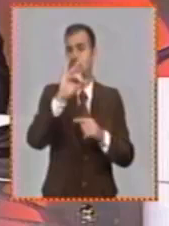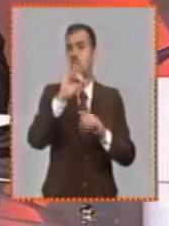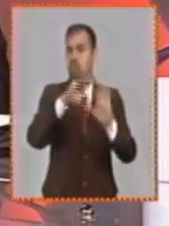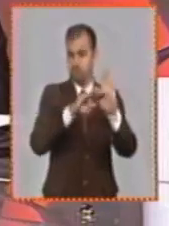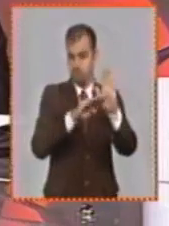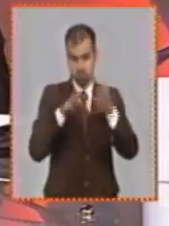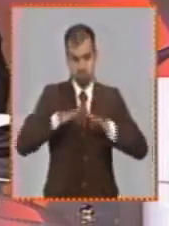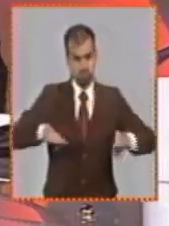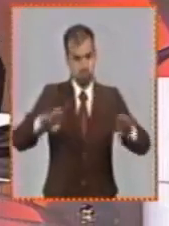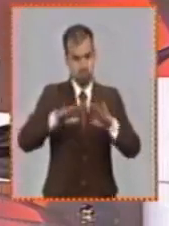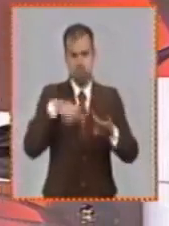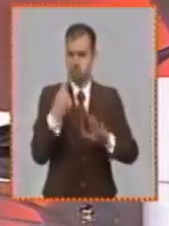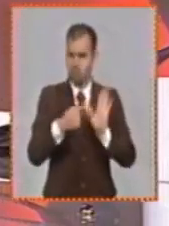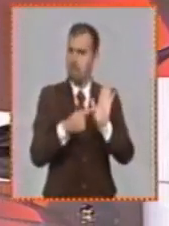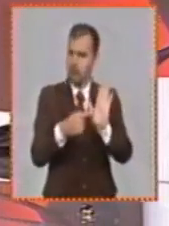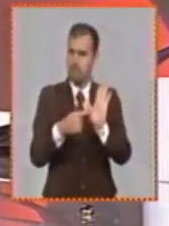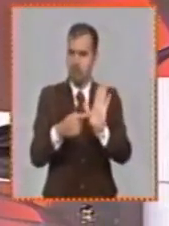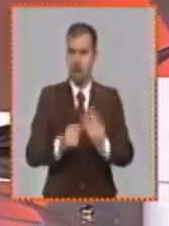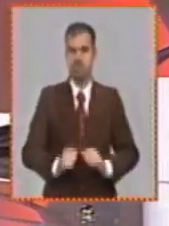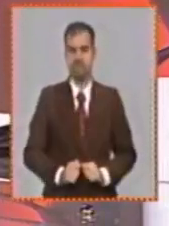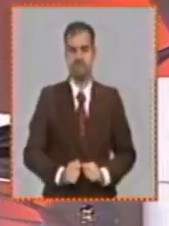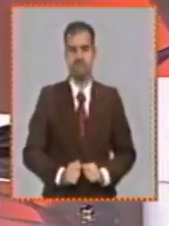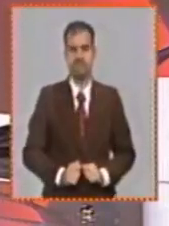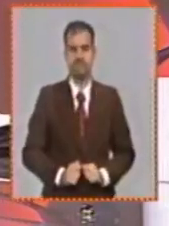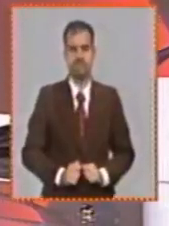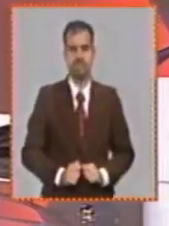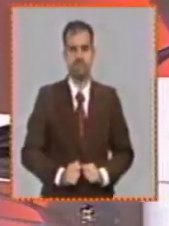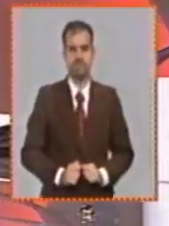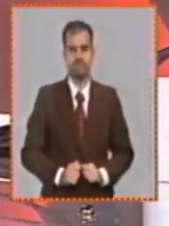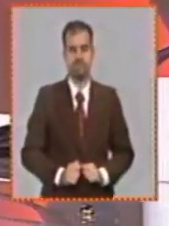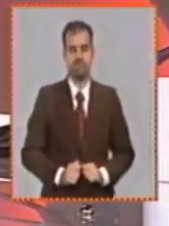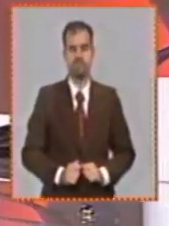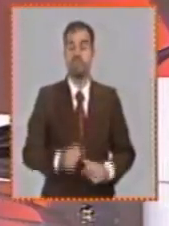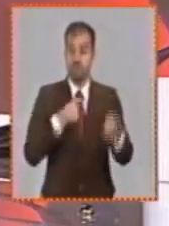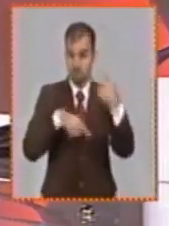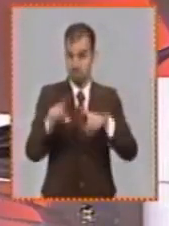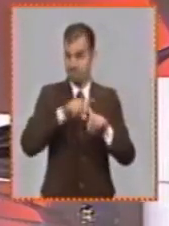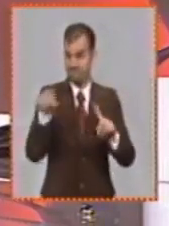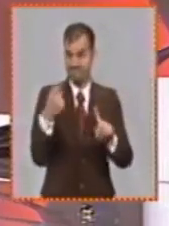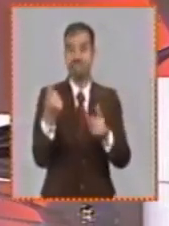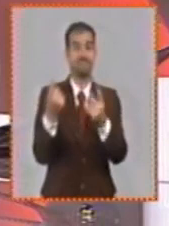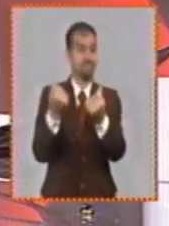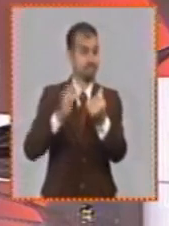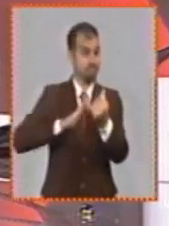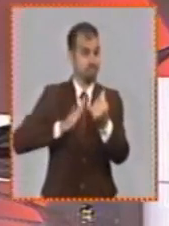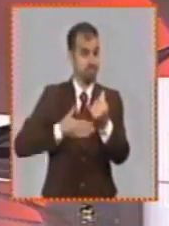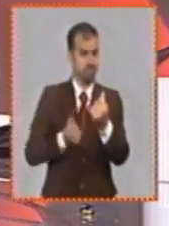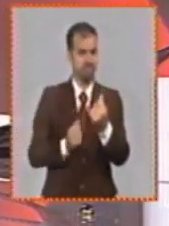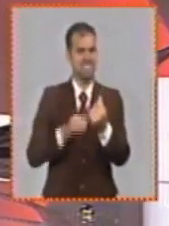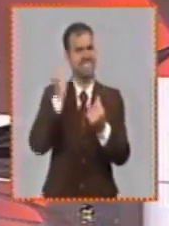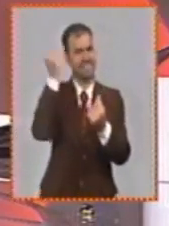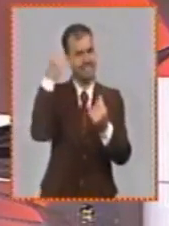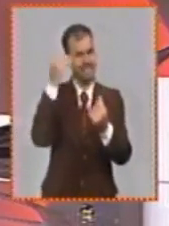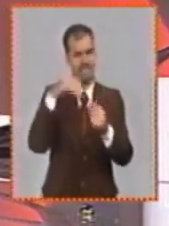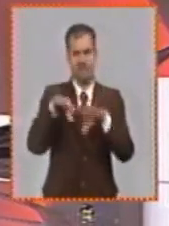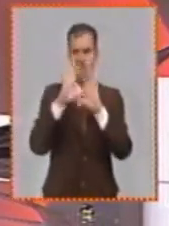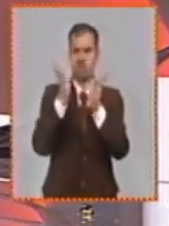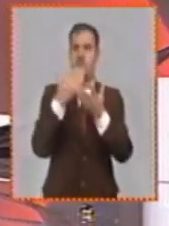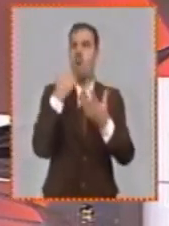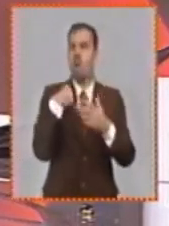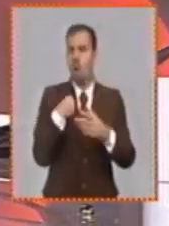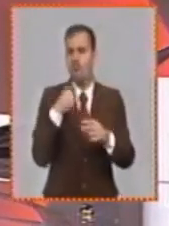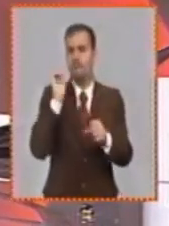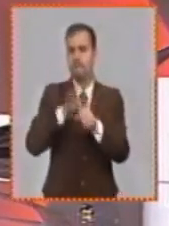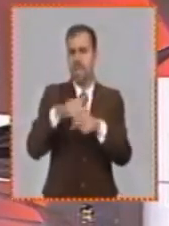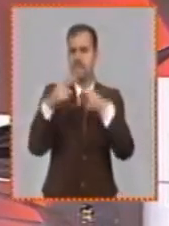programas acá en nuestra mesa redonda. Pero hablamos de precios y esos precios, por supuesto, tienen todo un proceso de